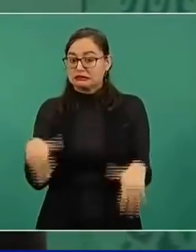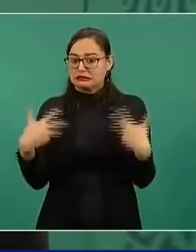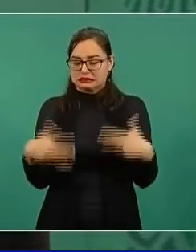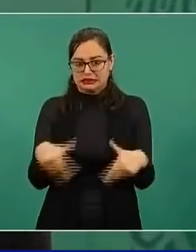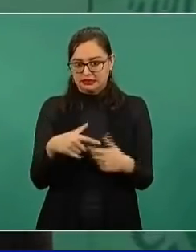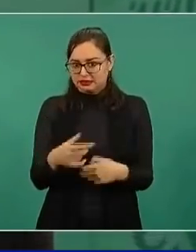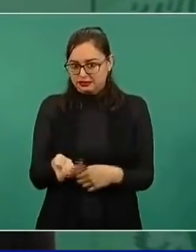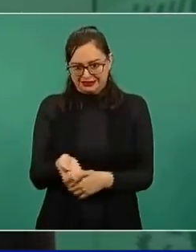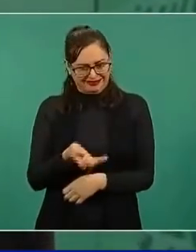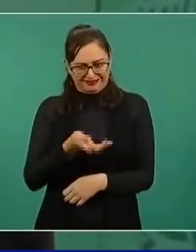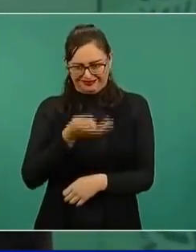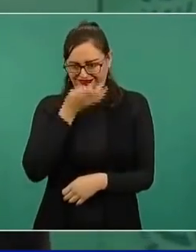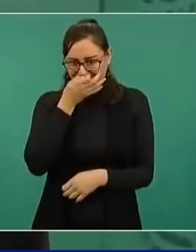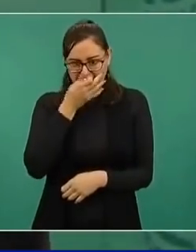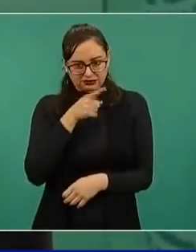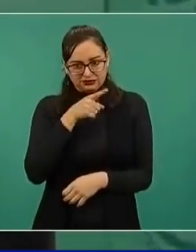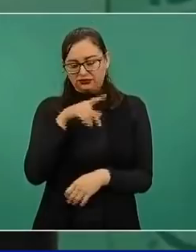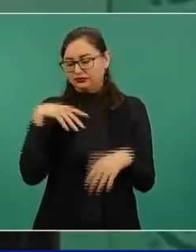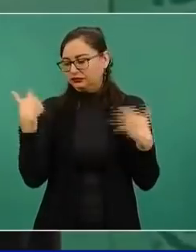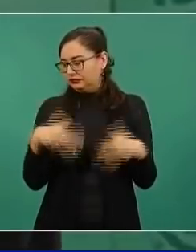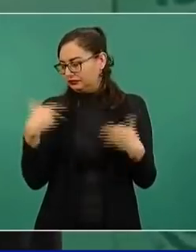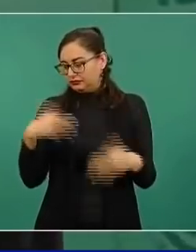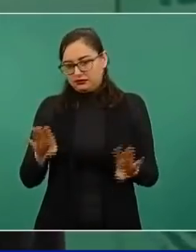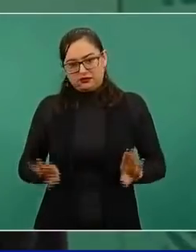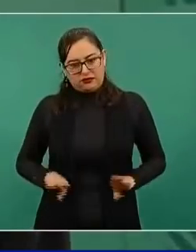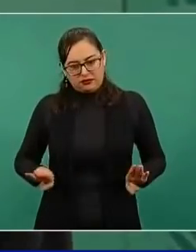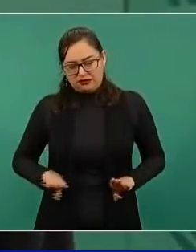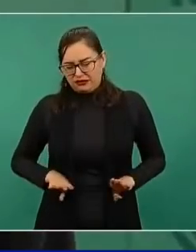son tremendos.